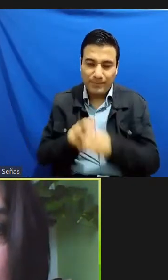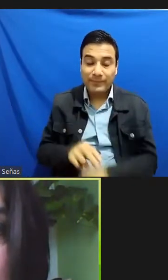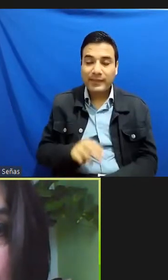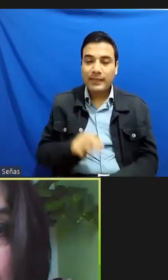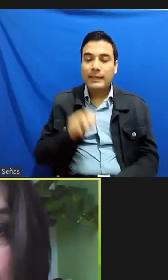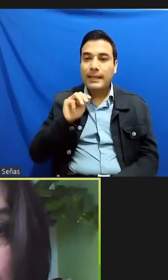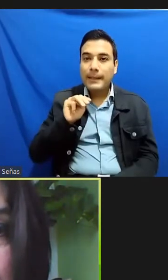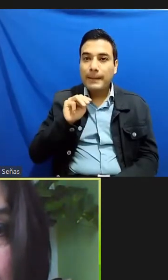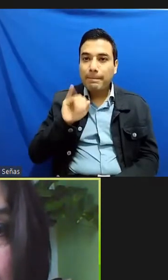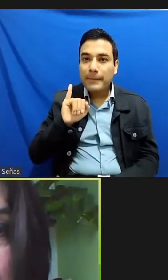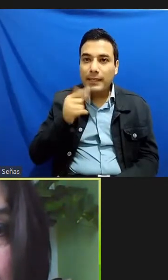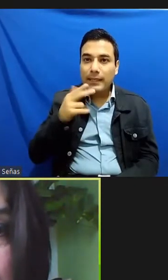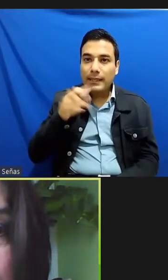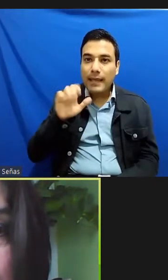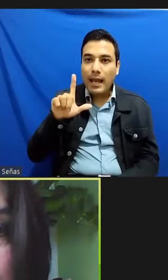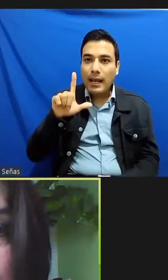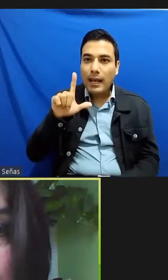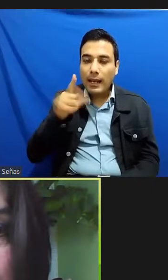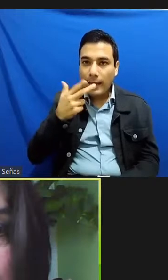pregunta